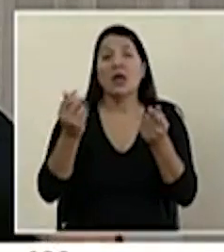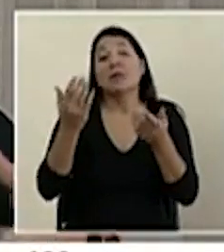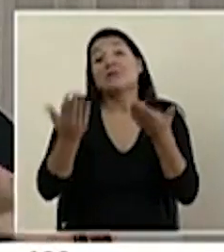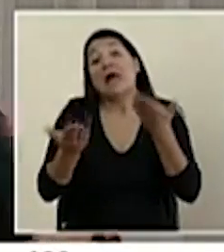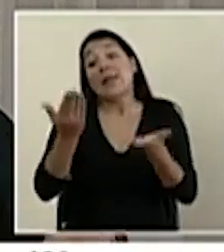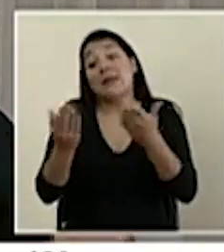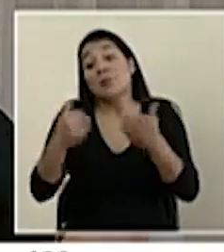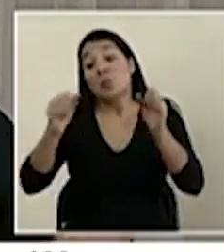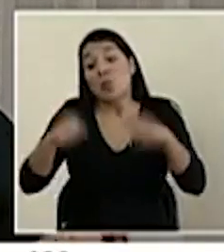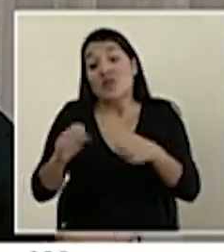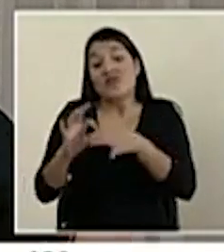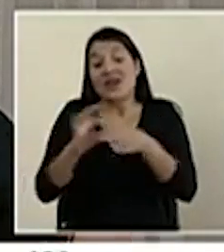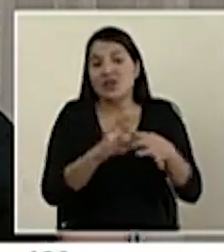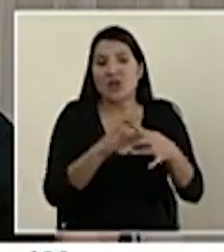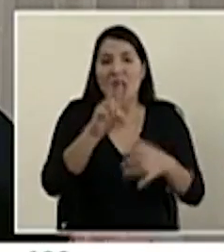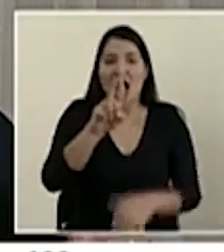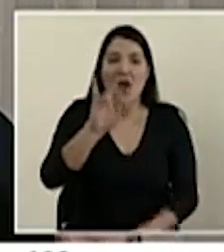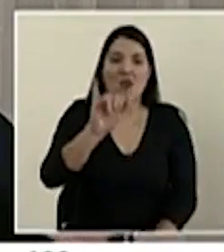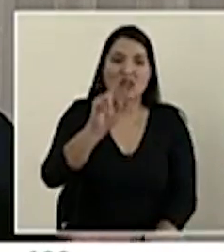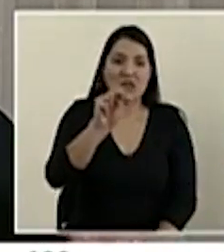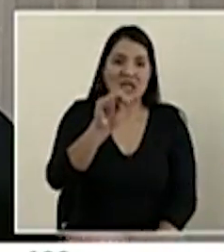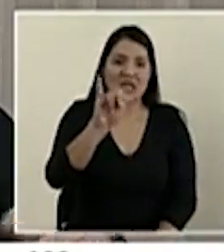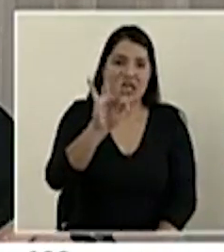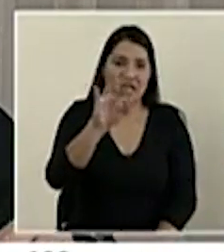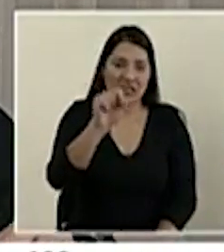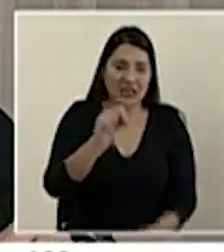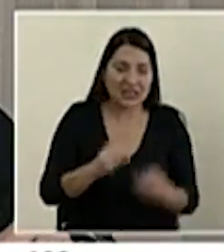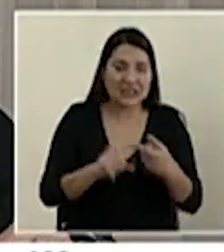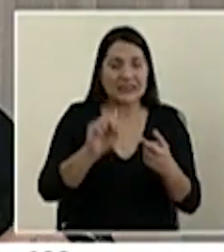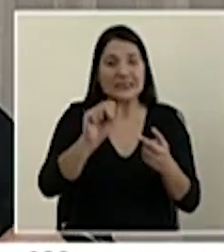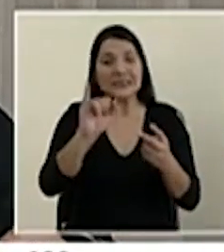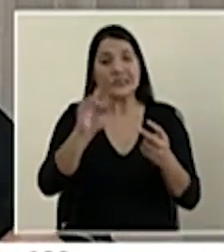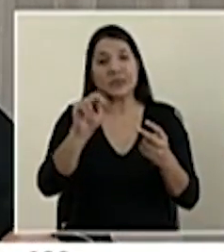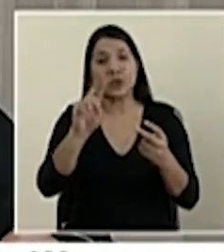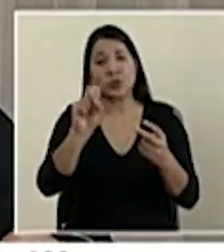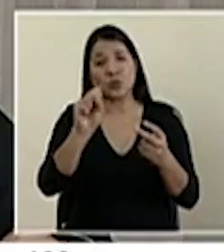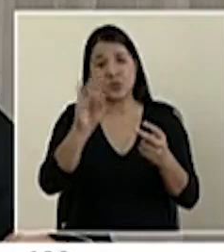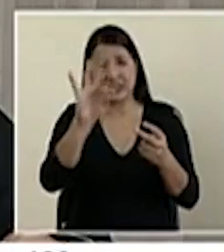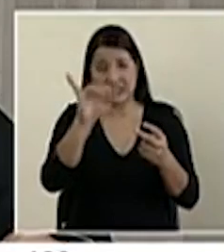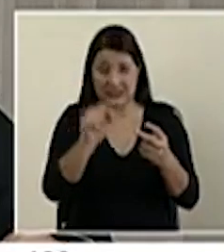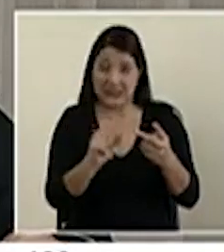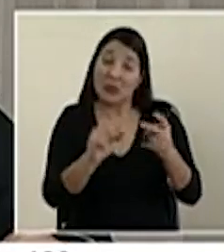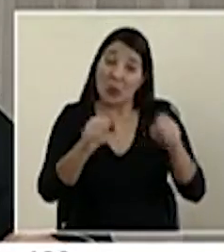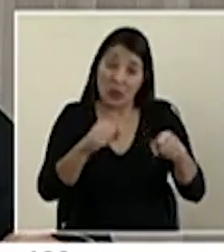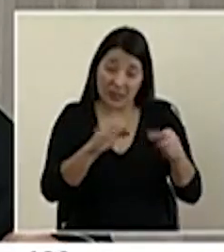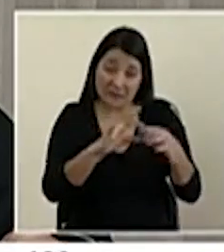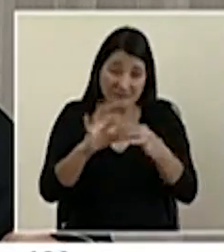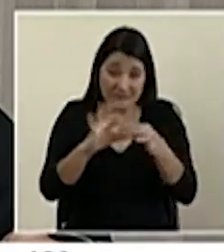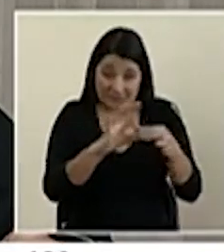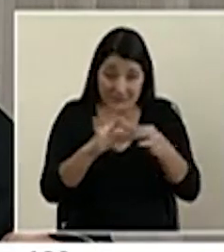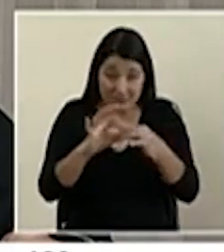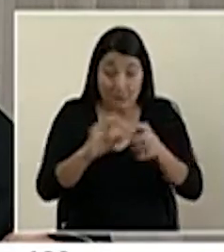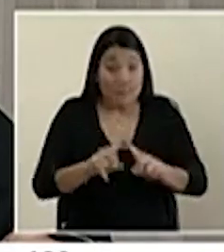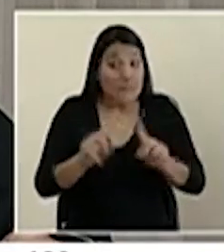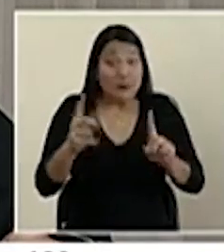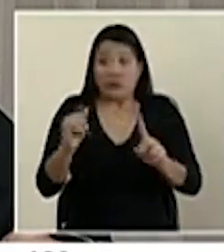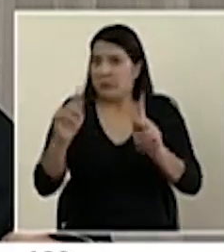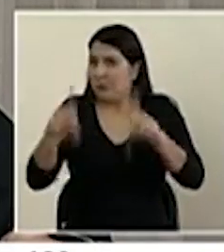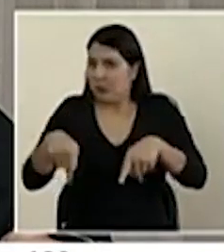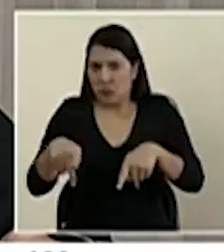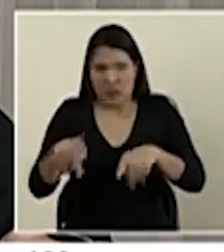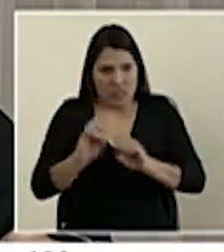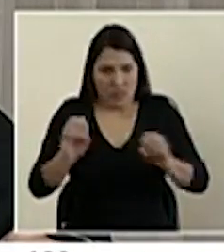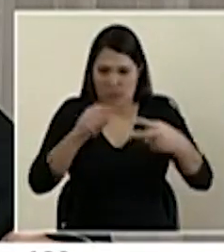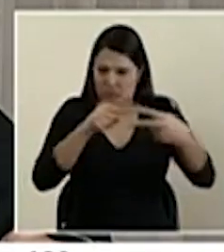o una sinusitis, que esos son cuadros que ya provocan una disminución del olfato per se. Pero una persona que no tenga ese trasfondo y que manifieste una